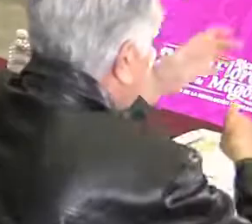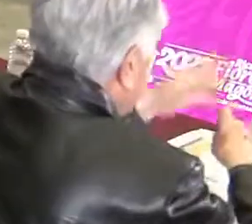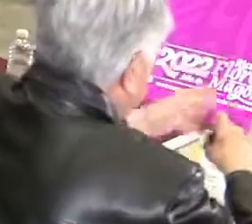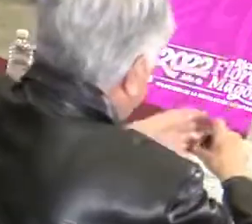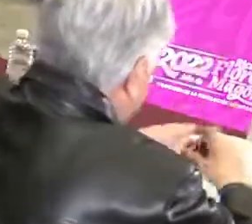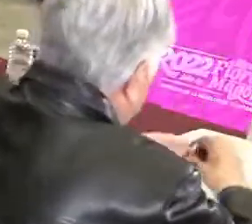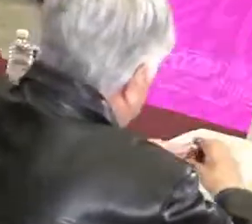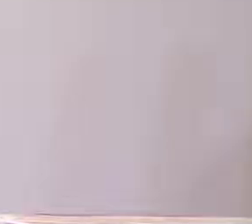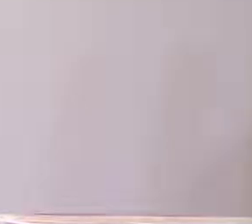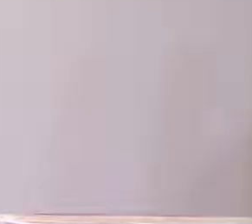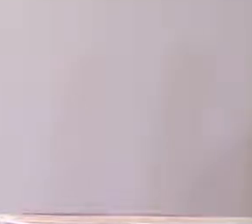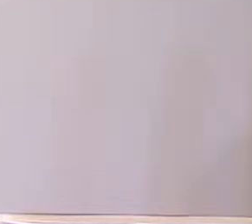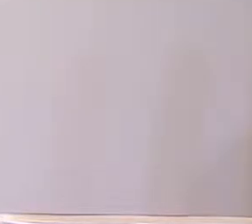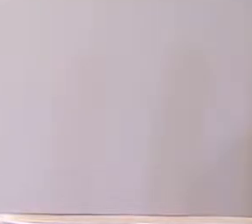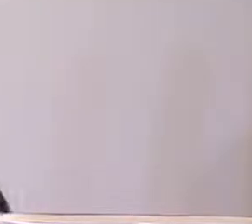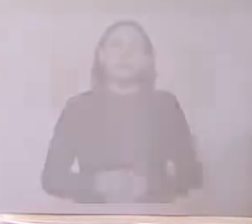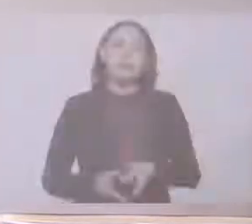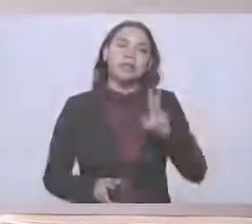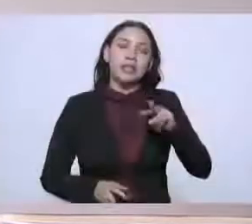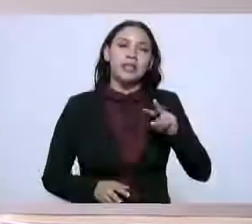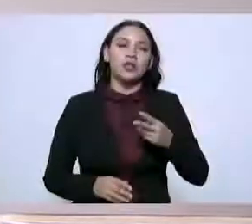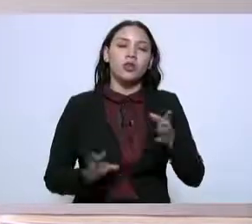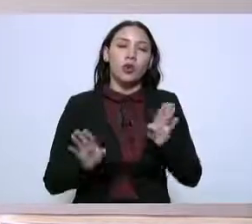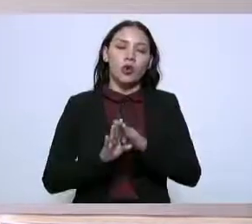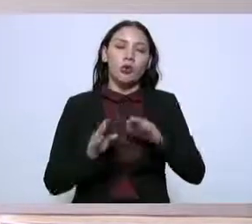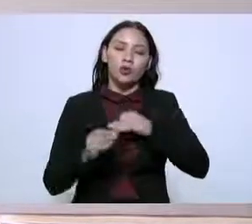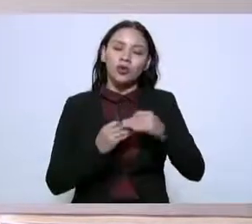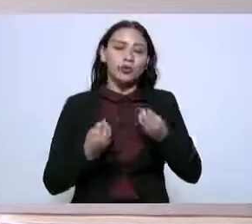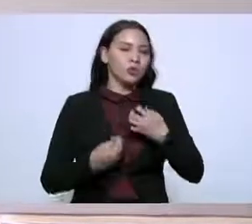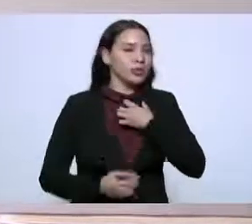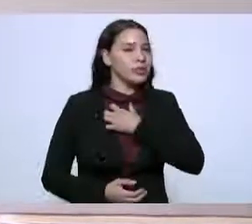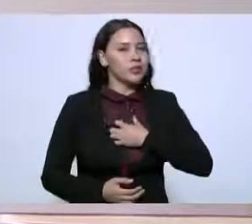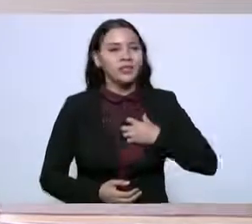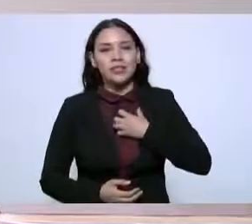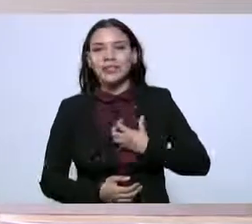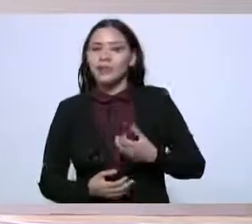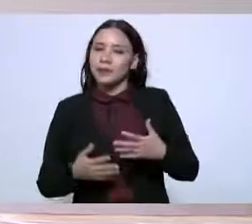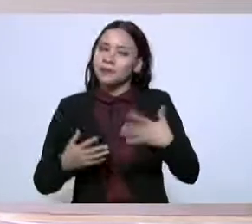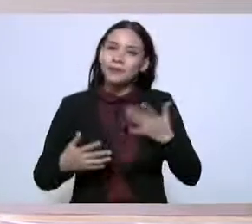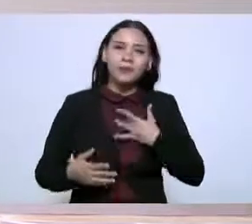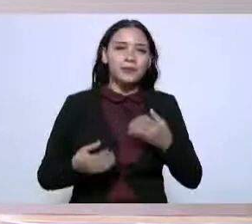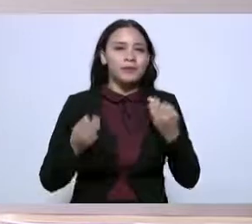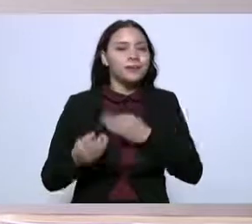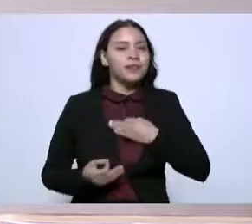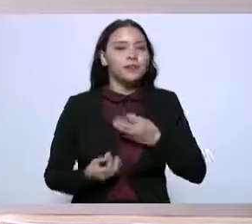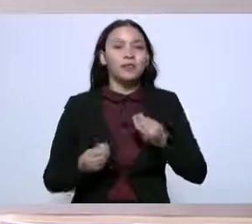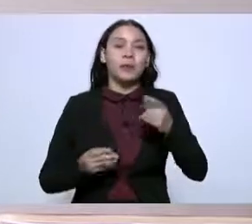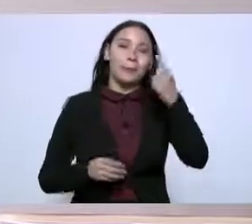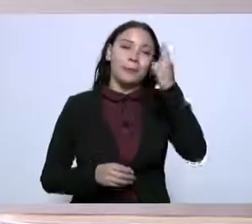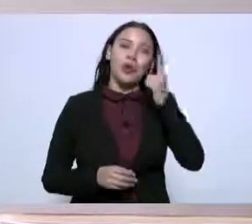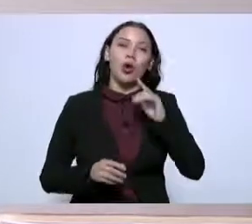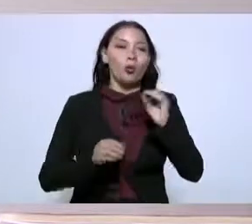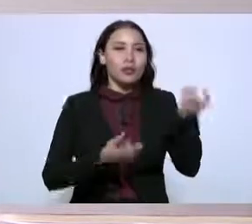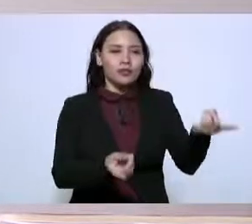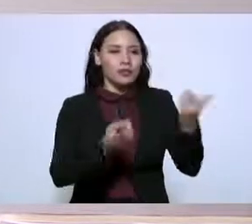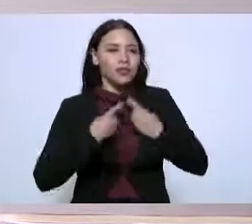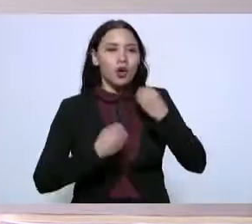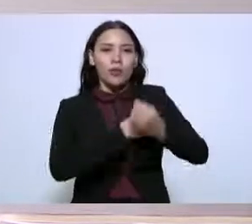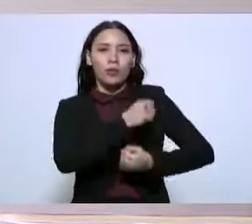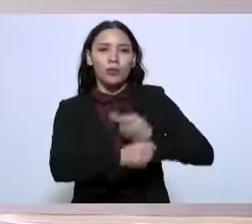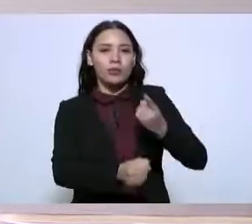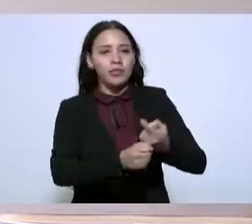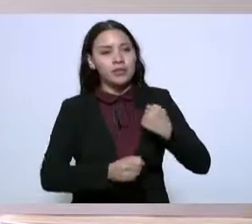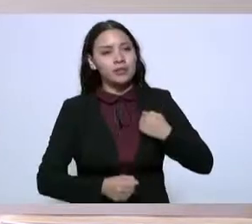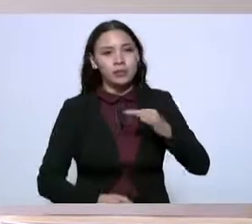Muchas gracias. Realmente estamos muy emocionados y muy entusiasmados con esta gran oportunidad